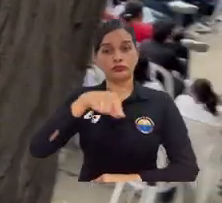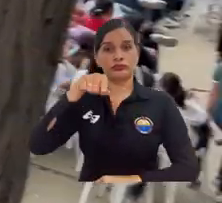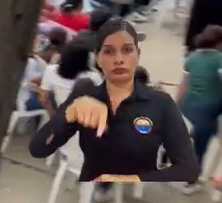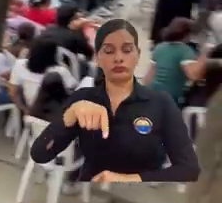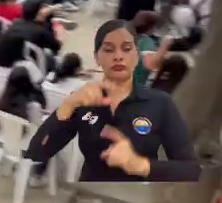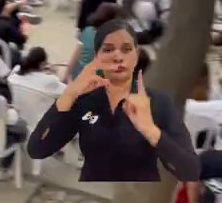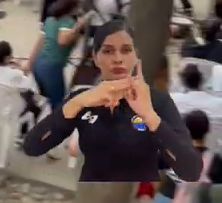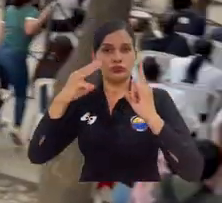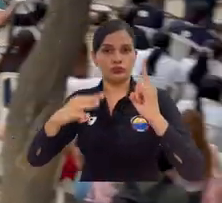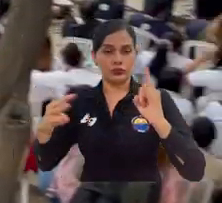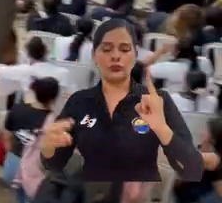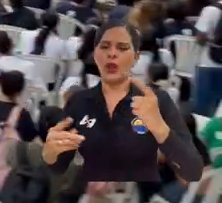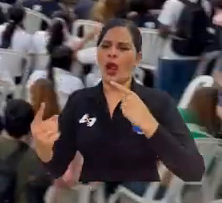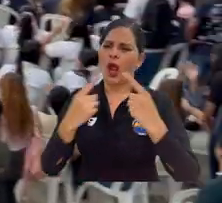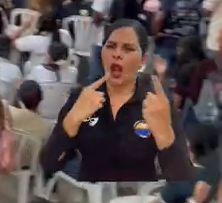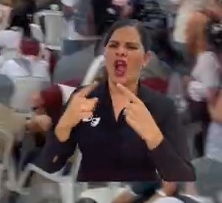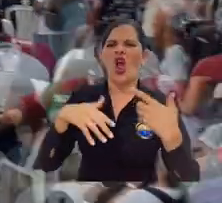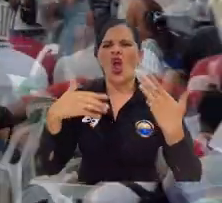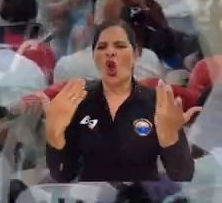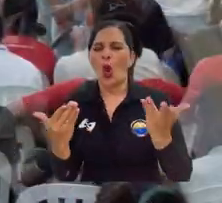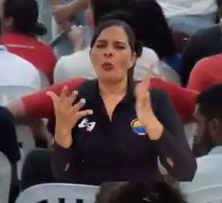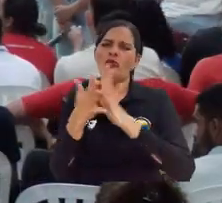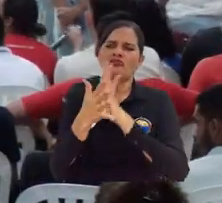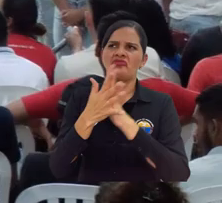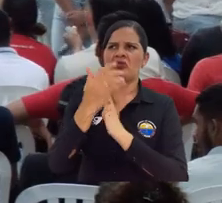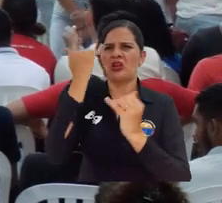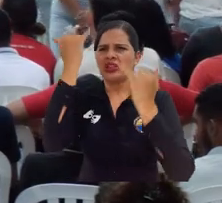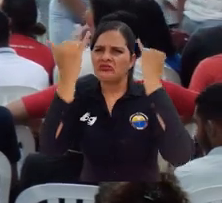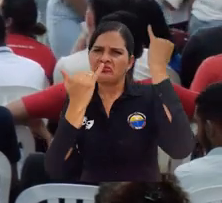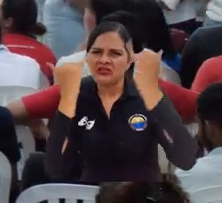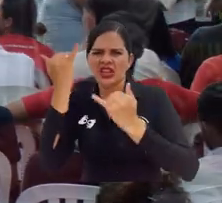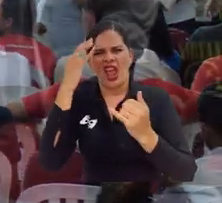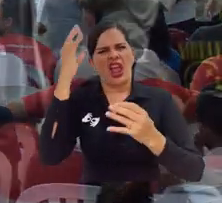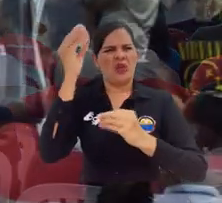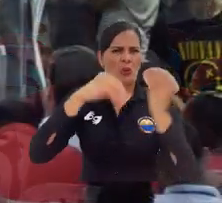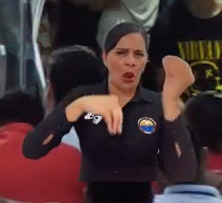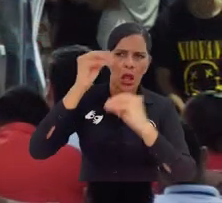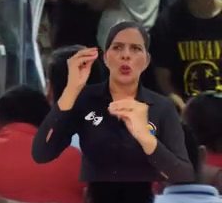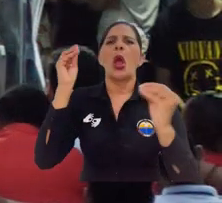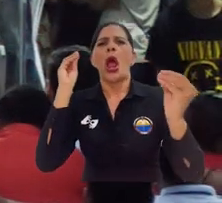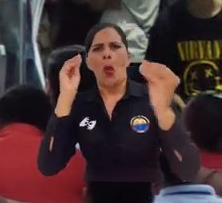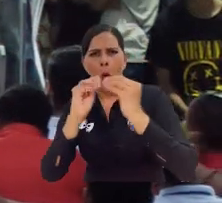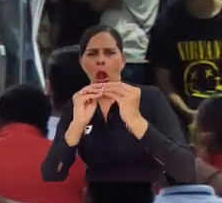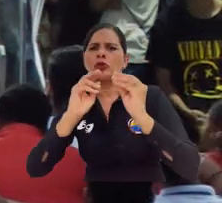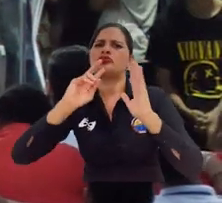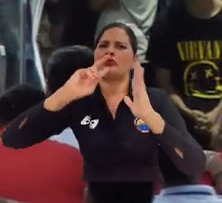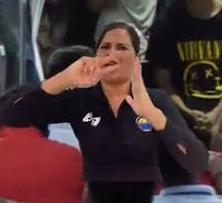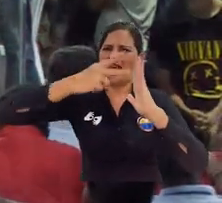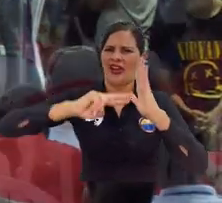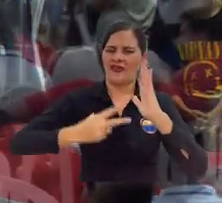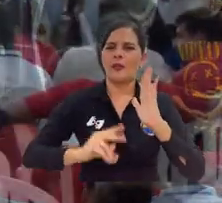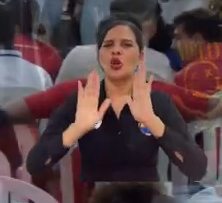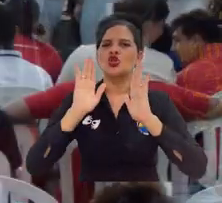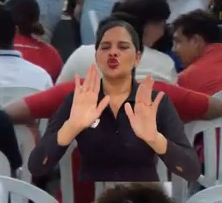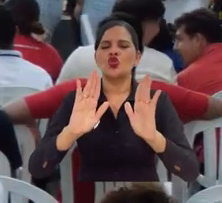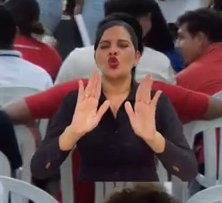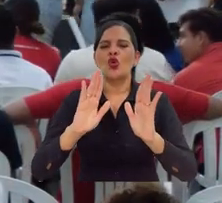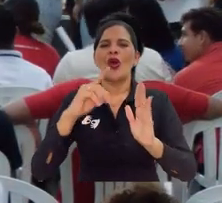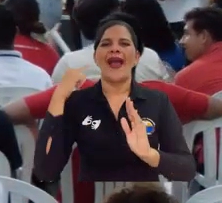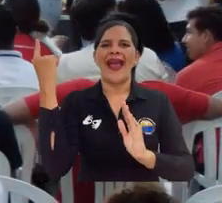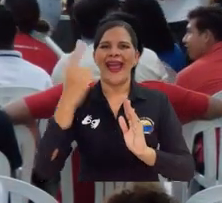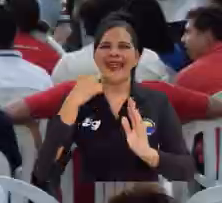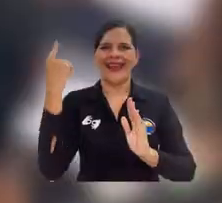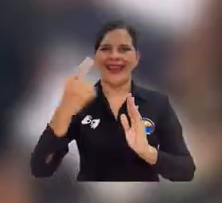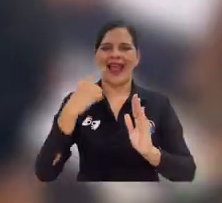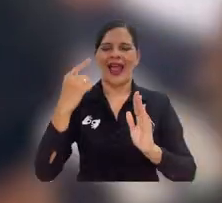Mater expusieron sus ideas sobre la actualidad institucional y se presentaron sus acuerdos y desacuerdos sobre las modificaciones en el Estatuto